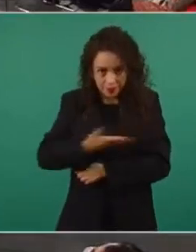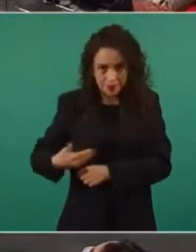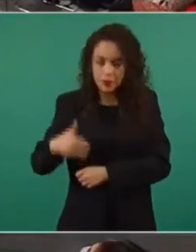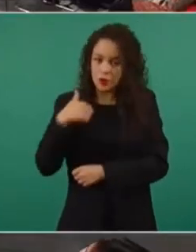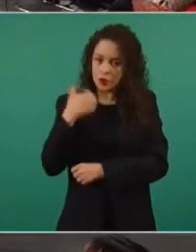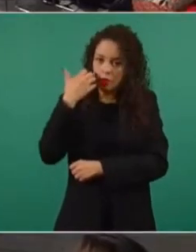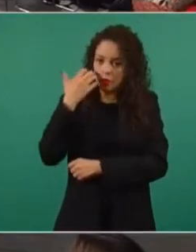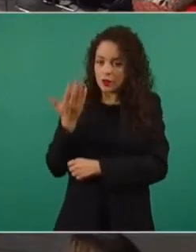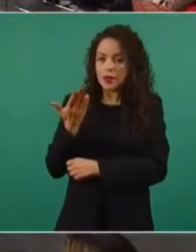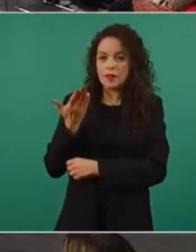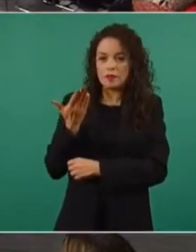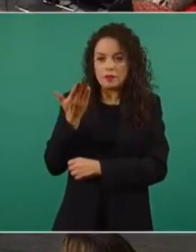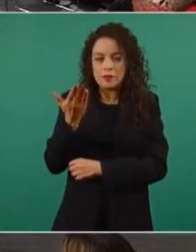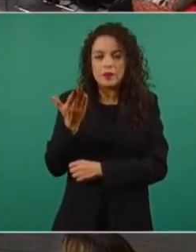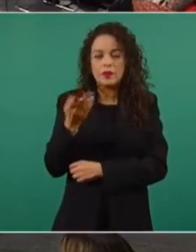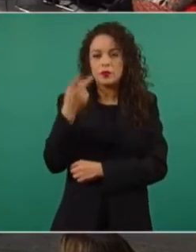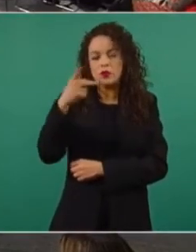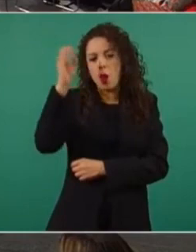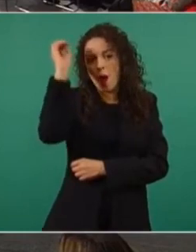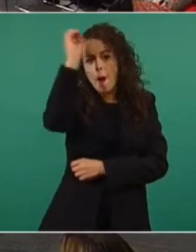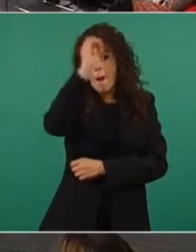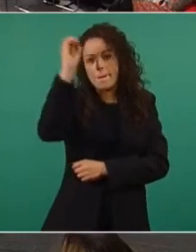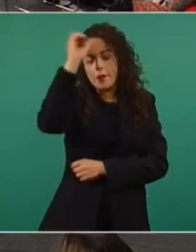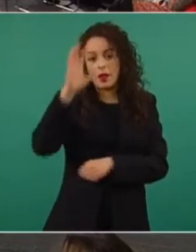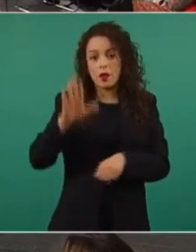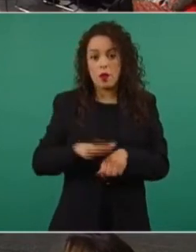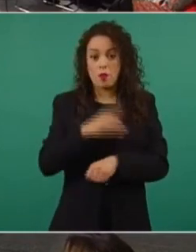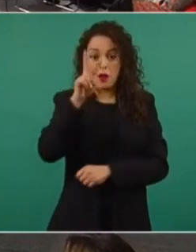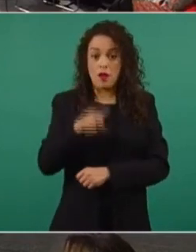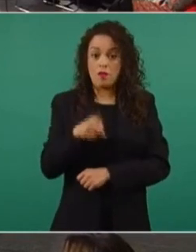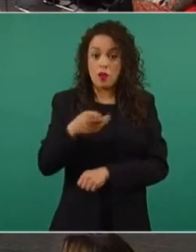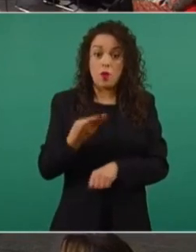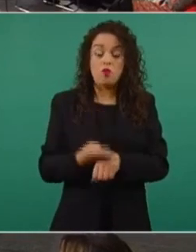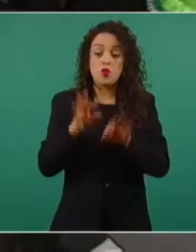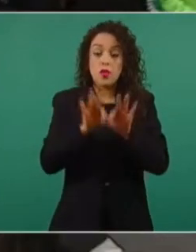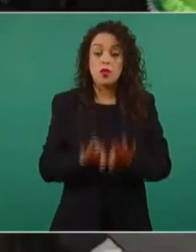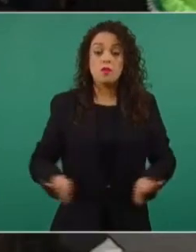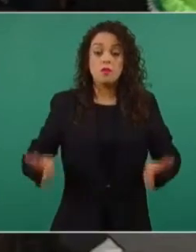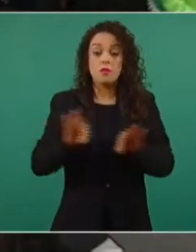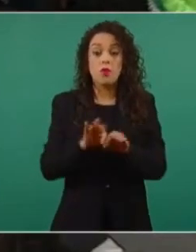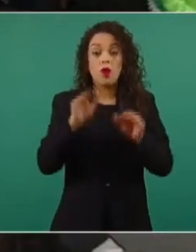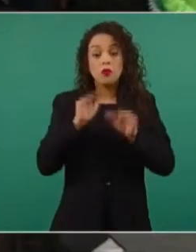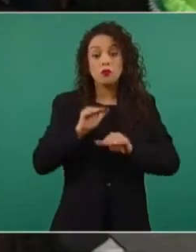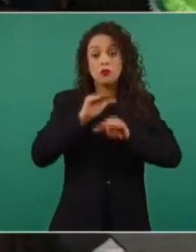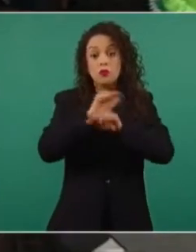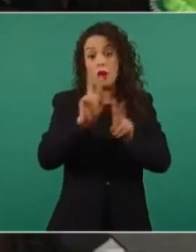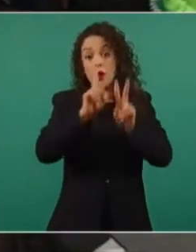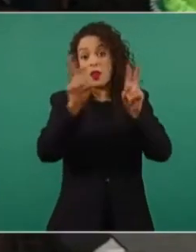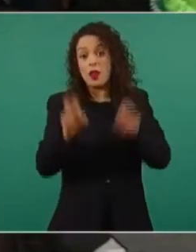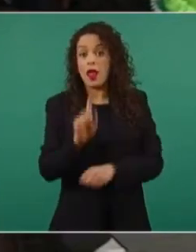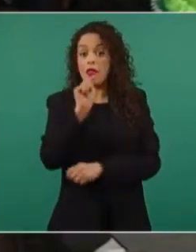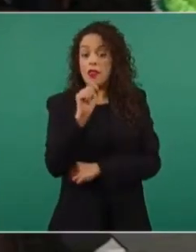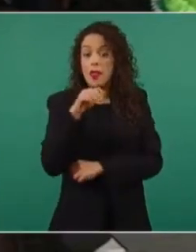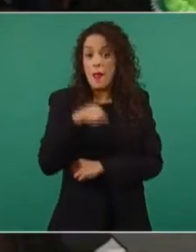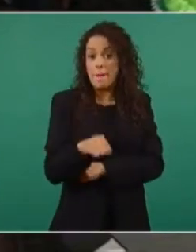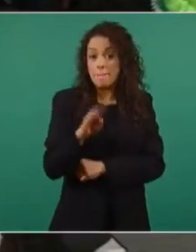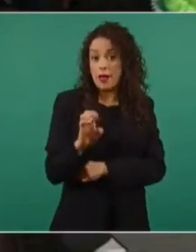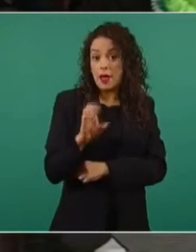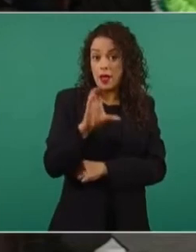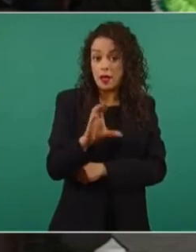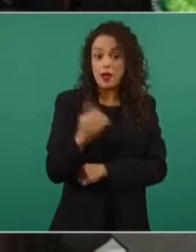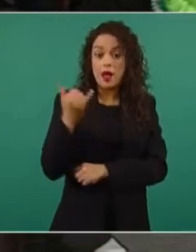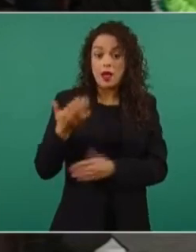merece esto, porque creo que es un apartado muy importante en el T-MEC y de ser posible, pues ahora que se terminaron las